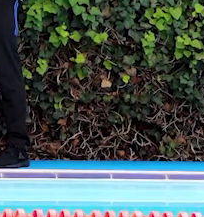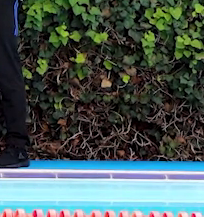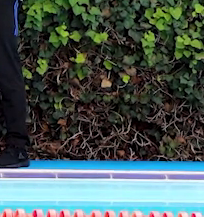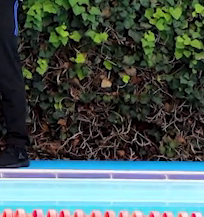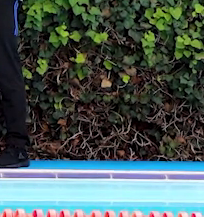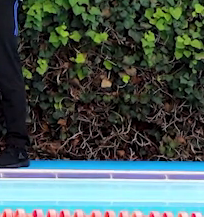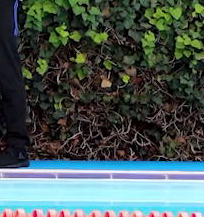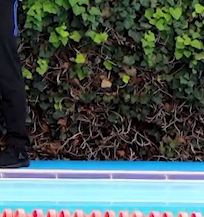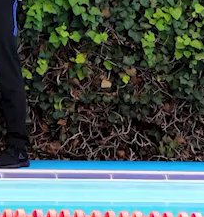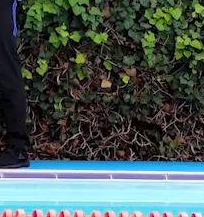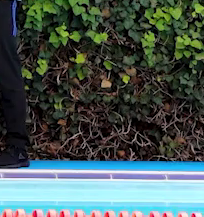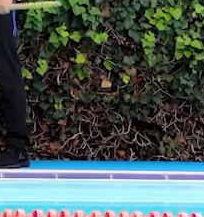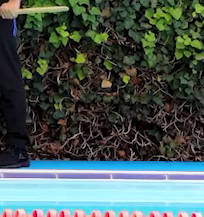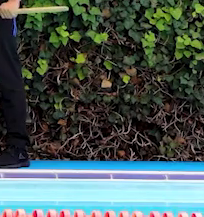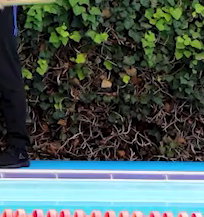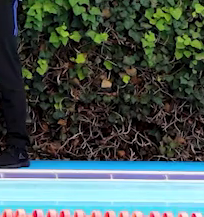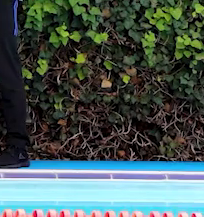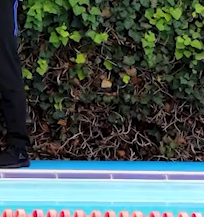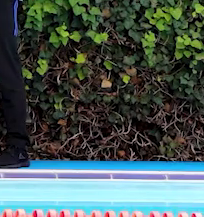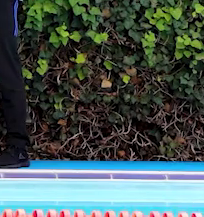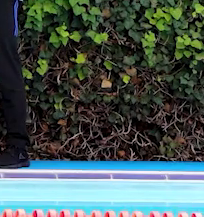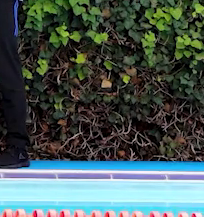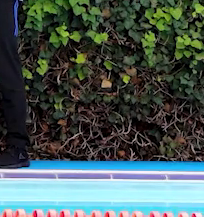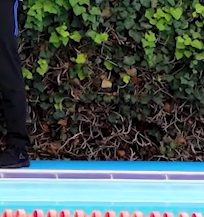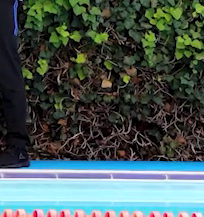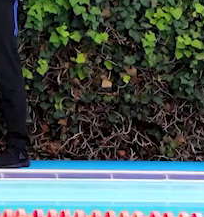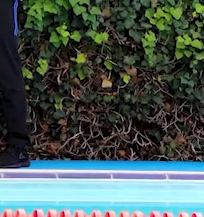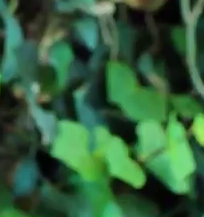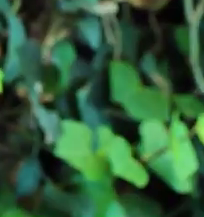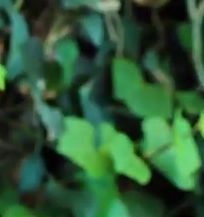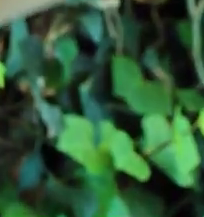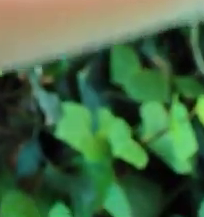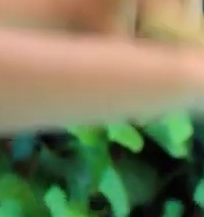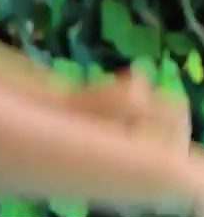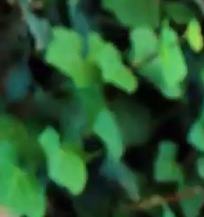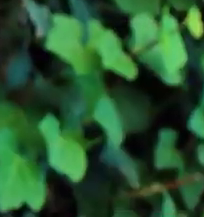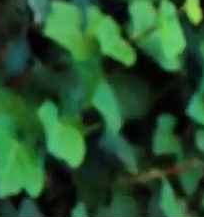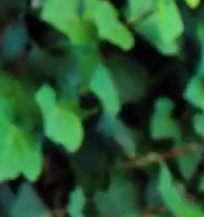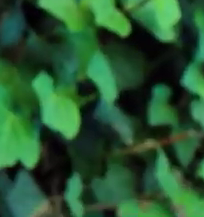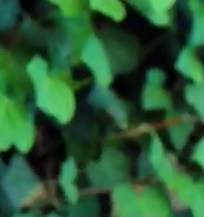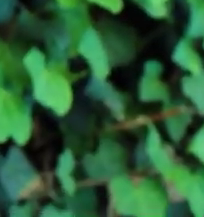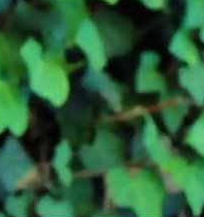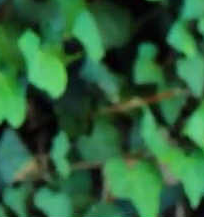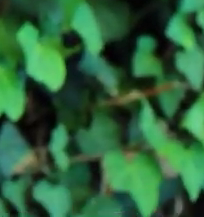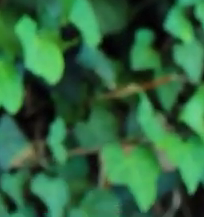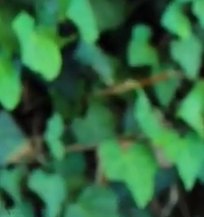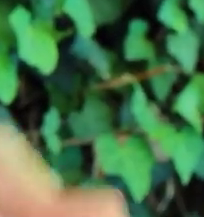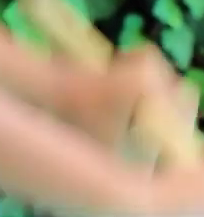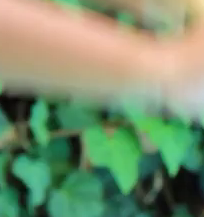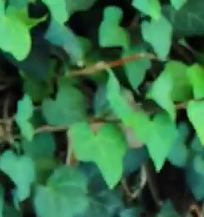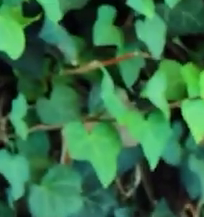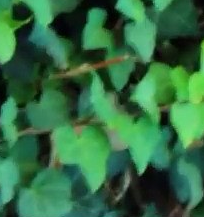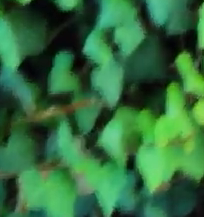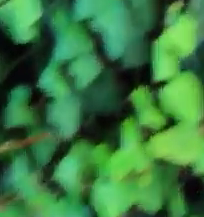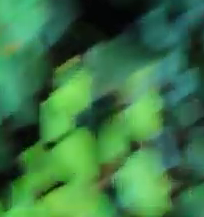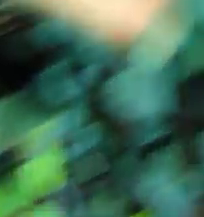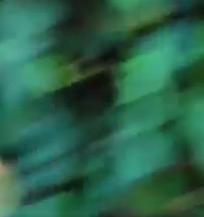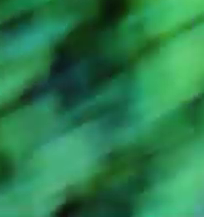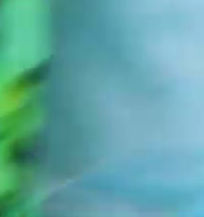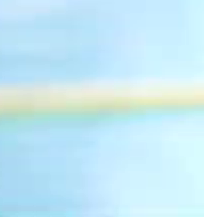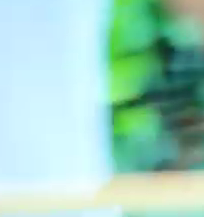derecha, bajamos, que no rebase el palo la altura de nuestra barbilla,